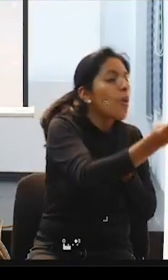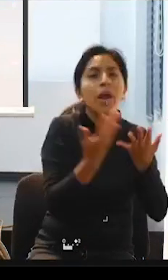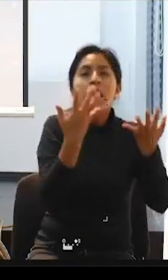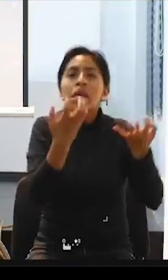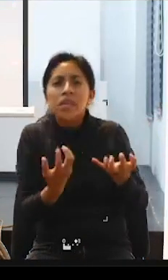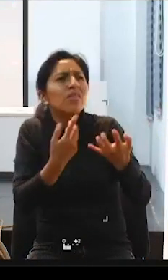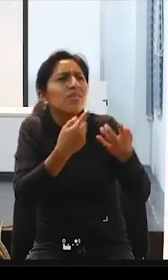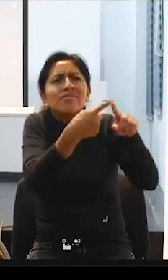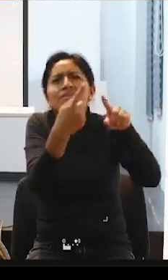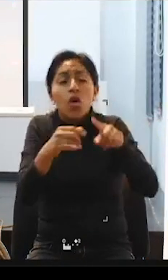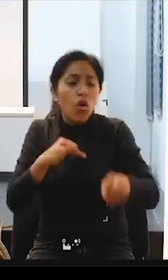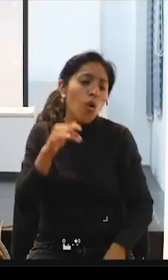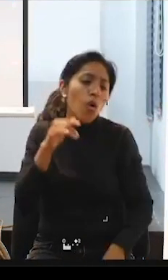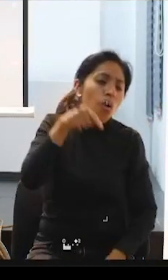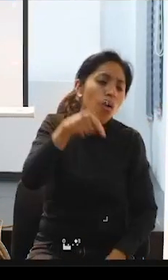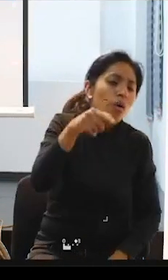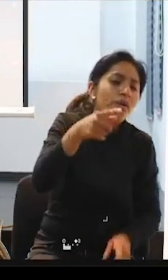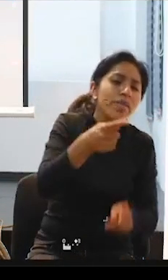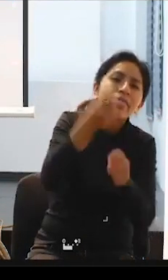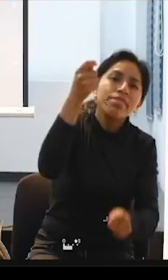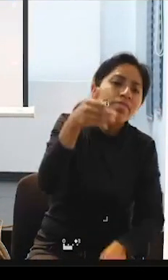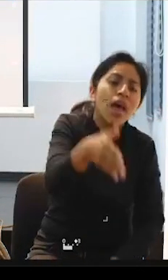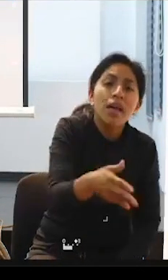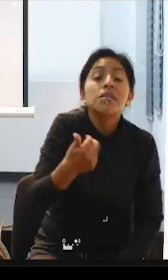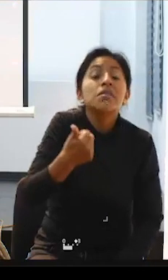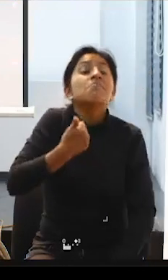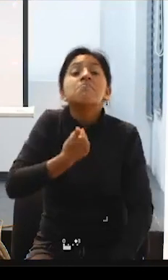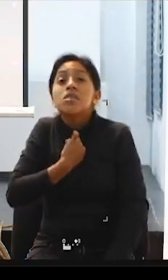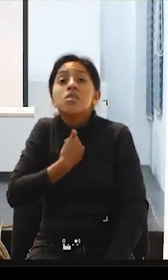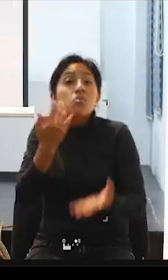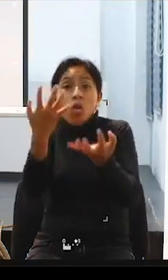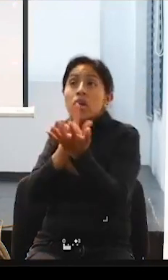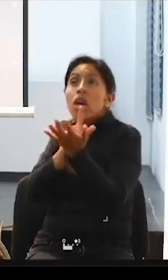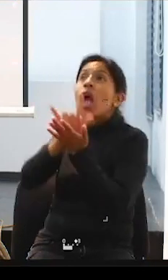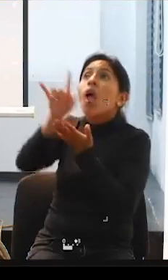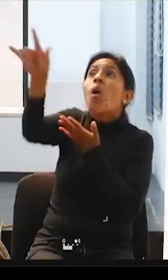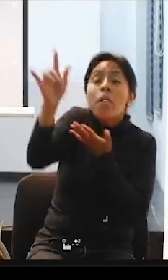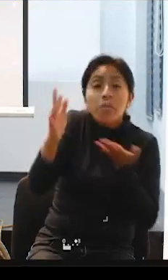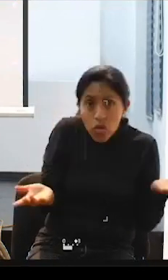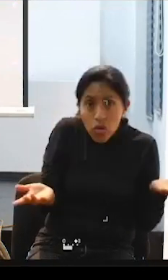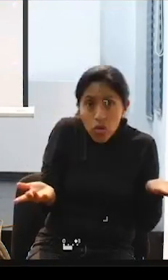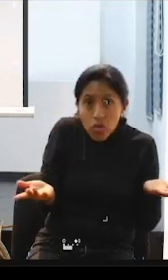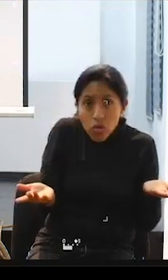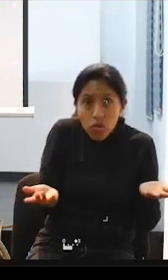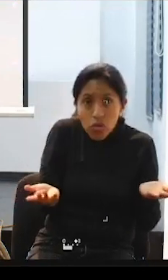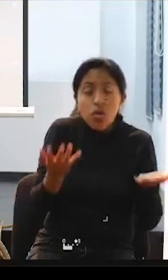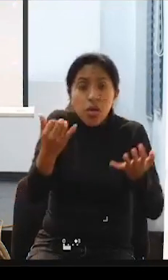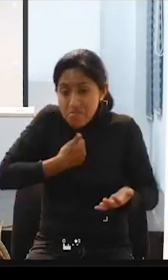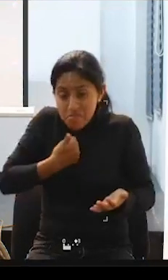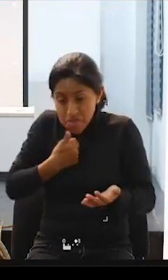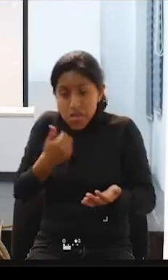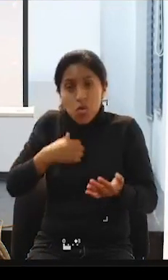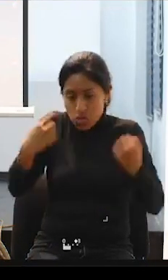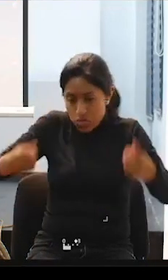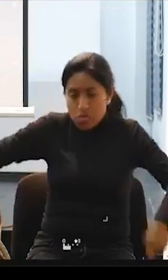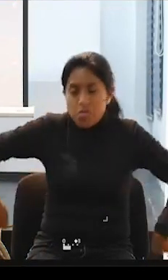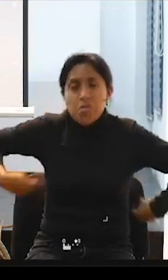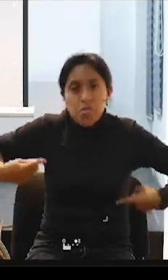calle y pillar un taxi, yo quiero escoger un avión y que no me cojan en volandas, quiero entrar con mi propia silla,